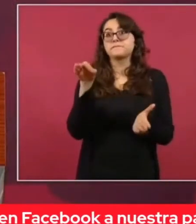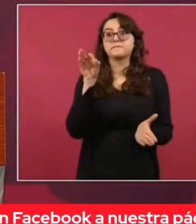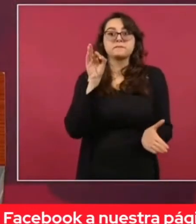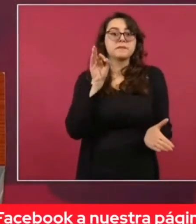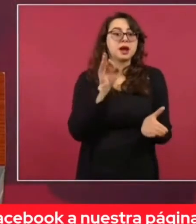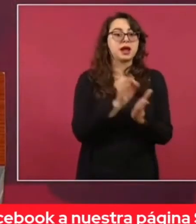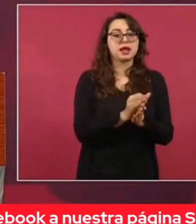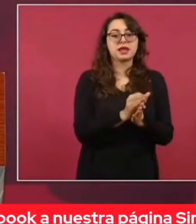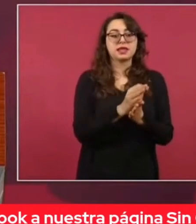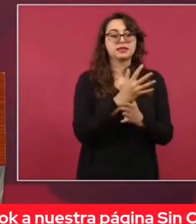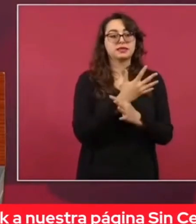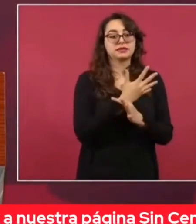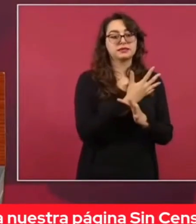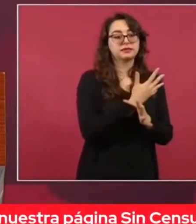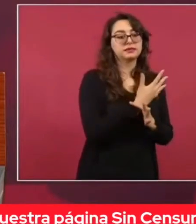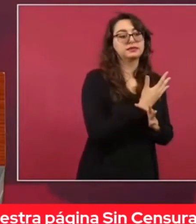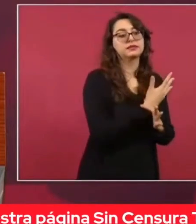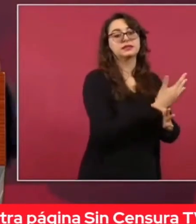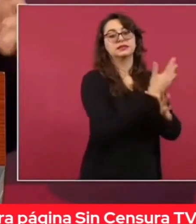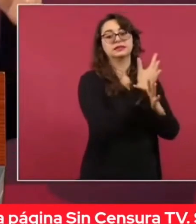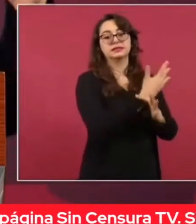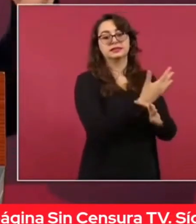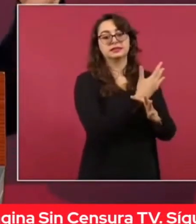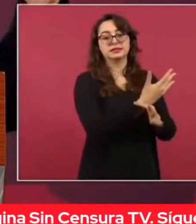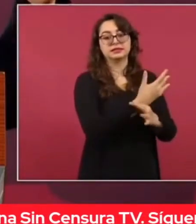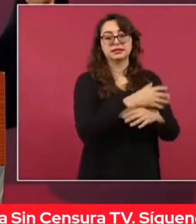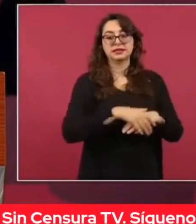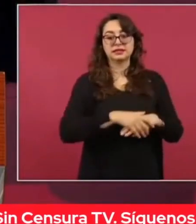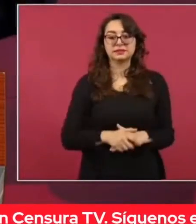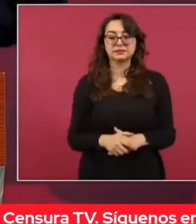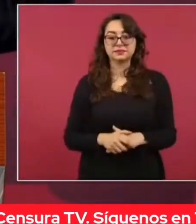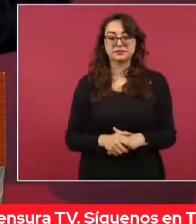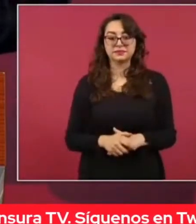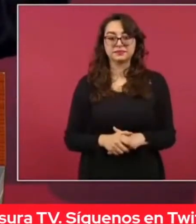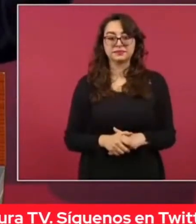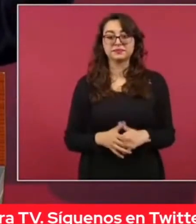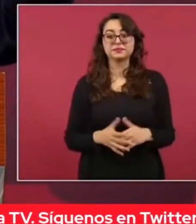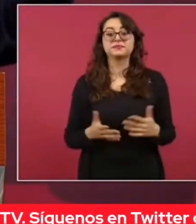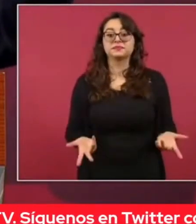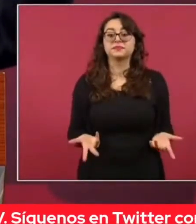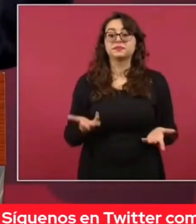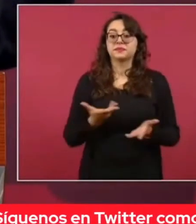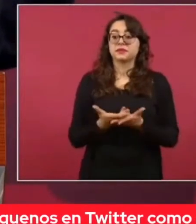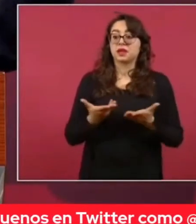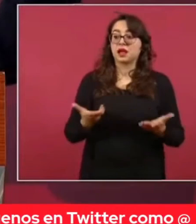las niñas y los niños héroes son los de la corte.